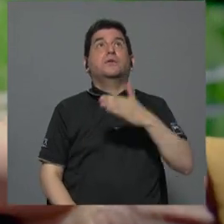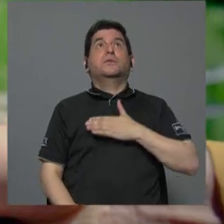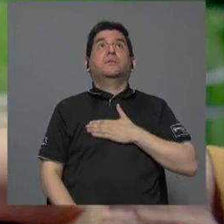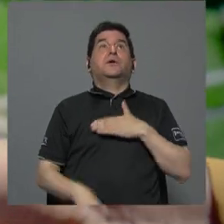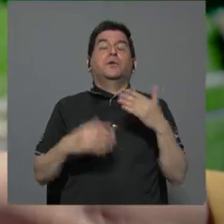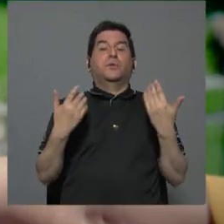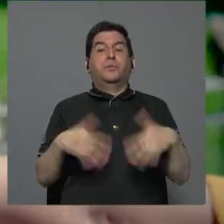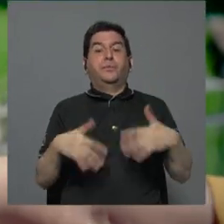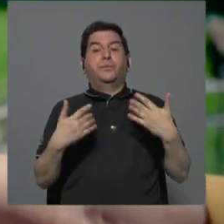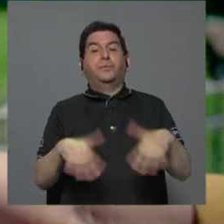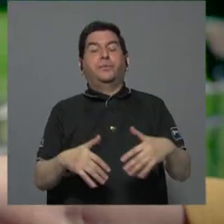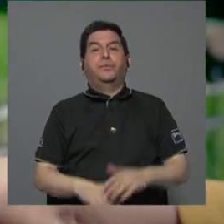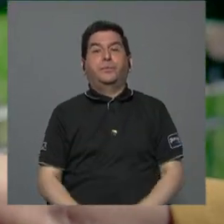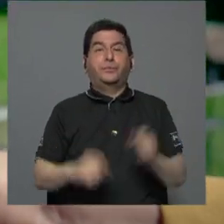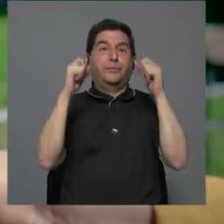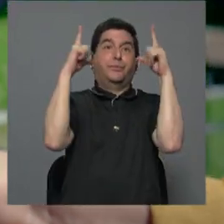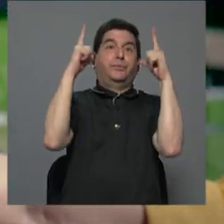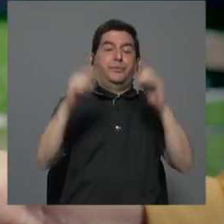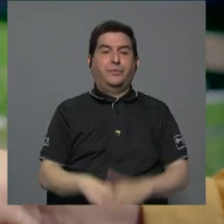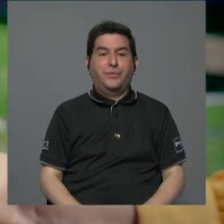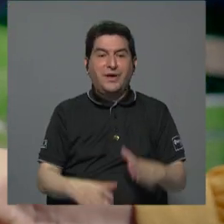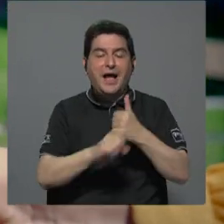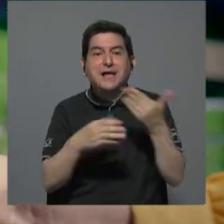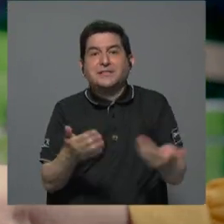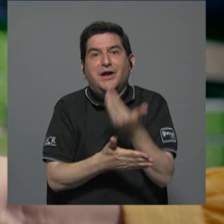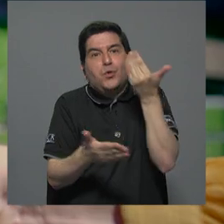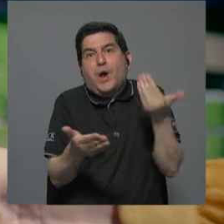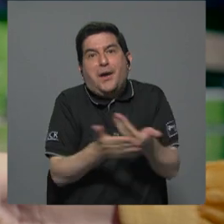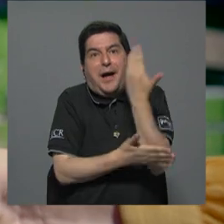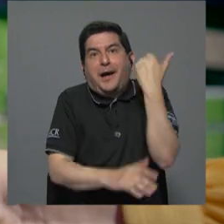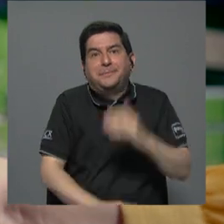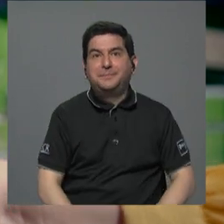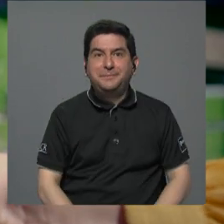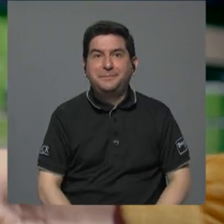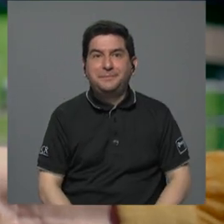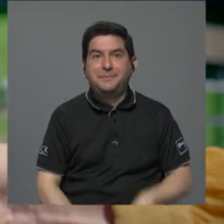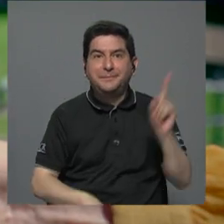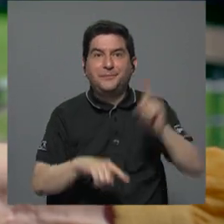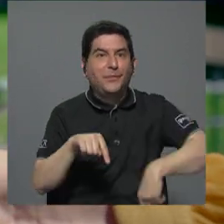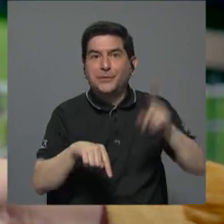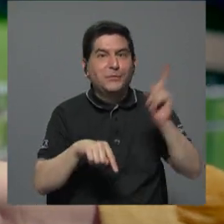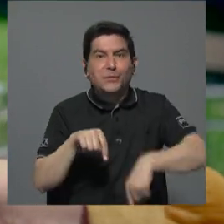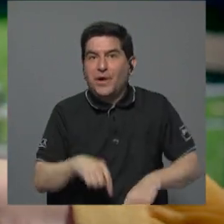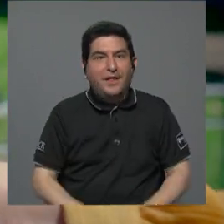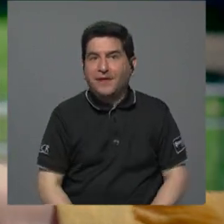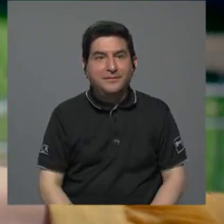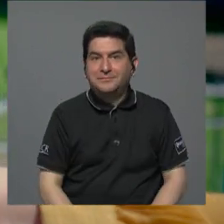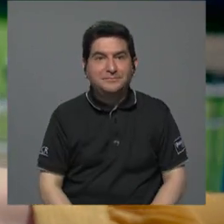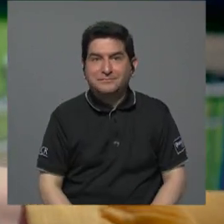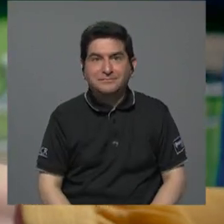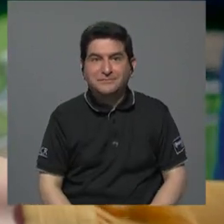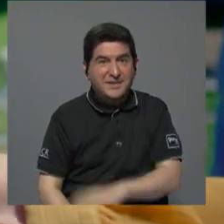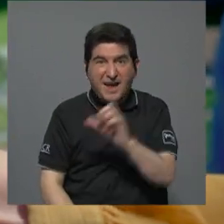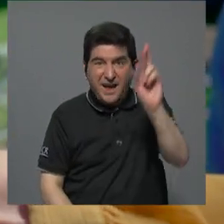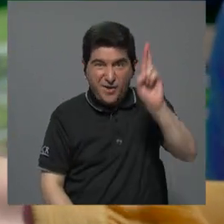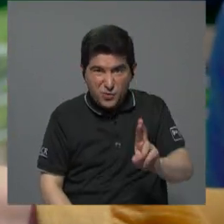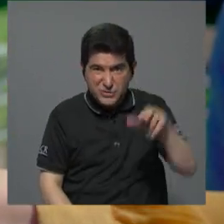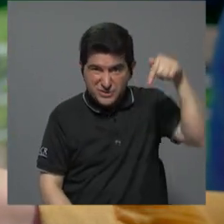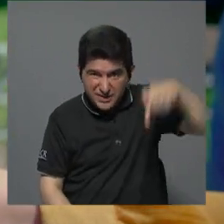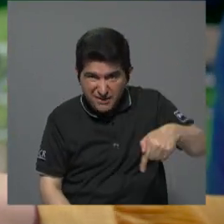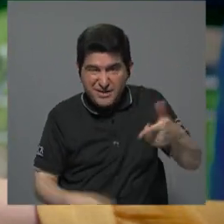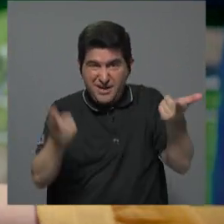mío. Increíble, habría que hacer una nueva. No puede ser que en Costa Rica